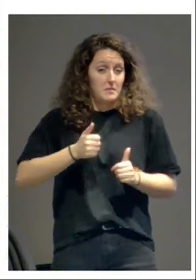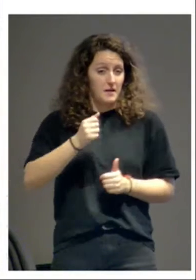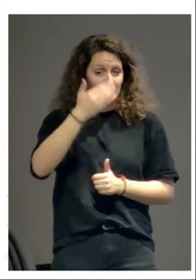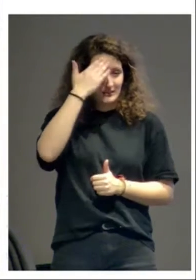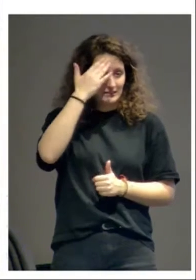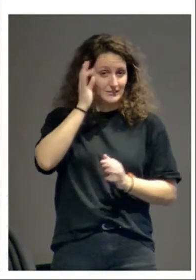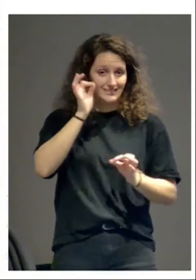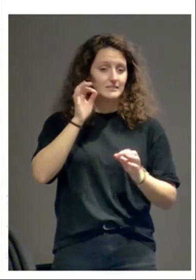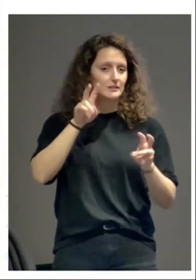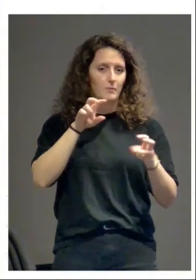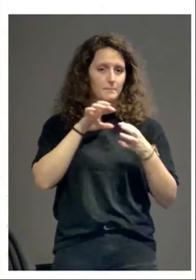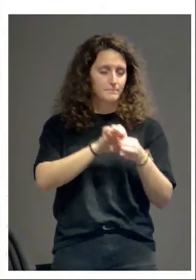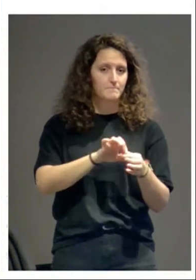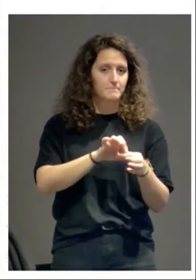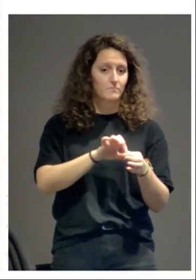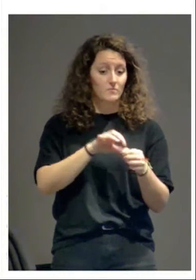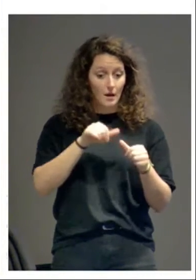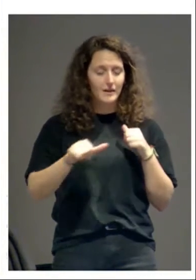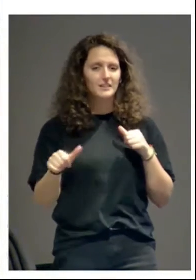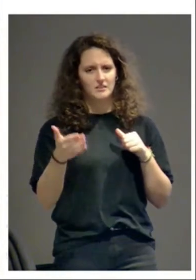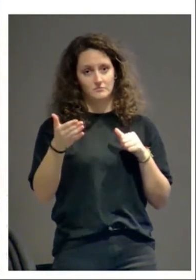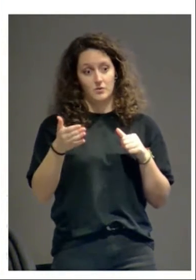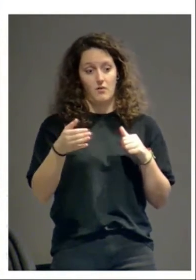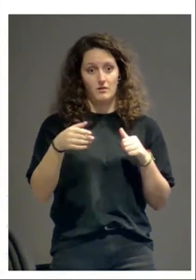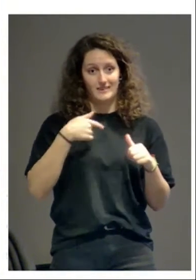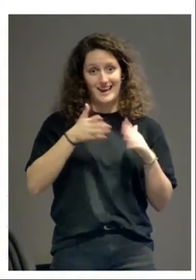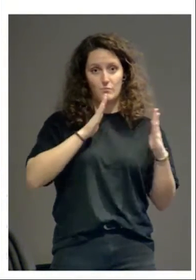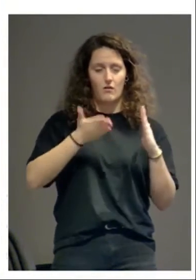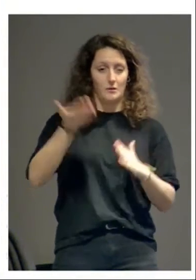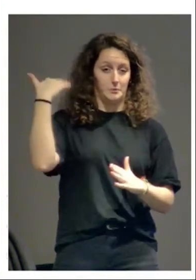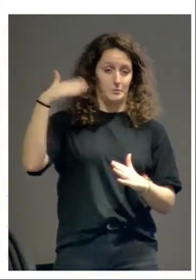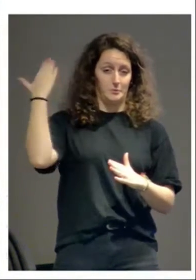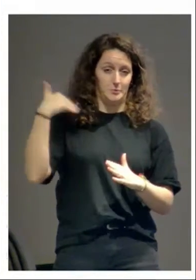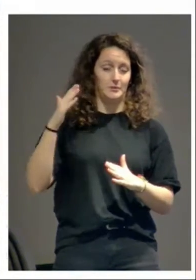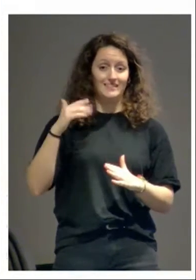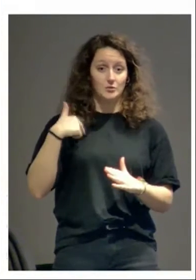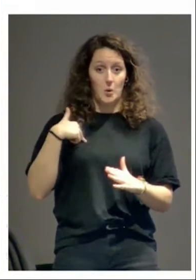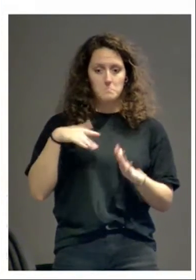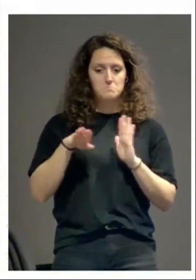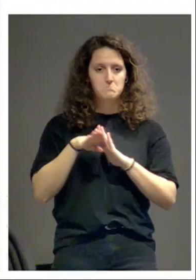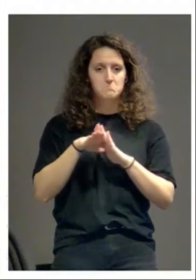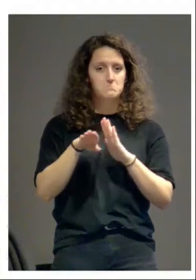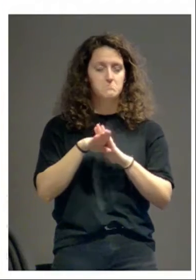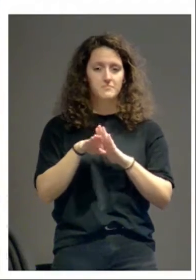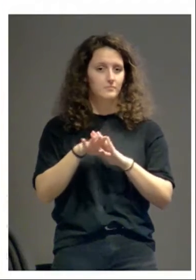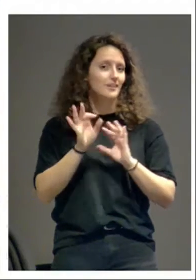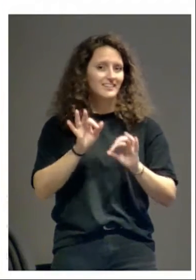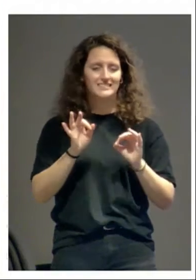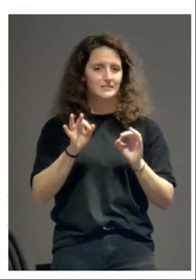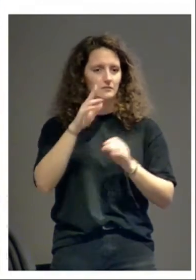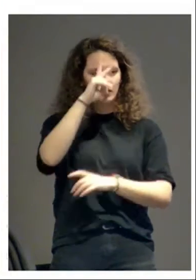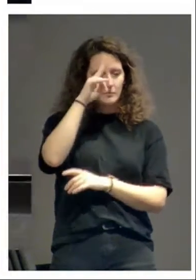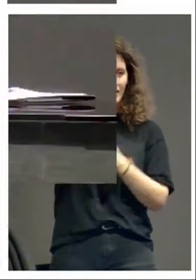Y desde ahí, pues bueno, ya hace unos cuantos años y no he parado de preocuparme por